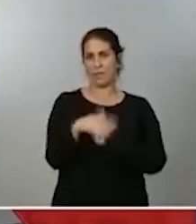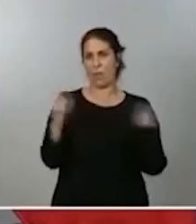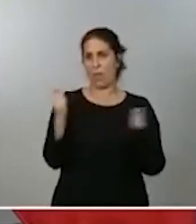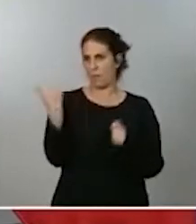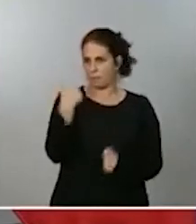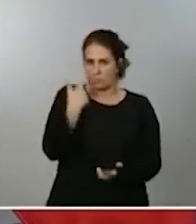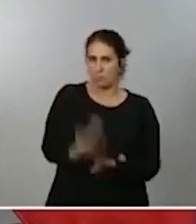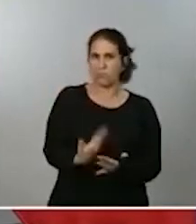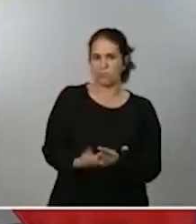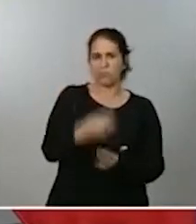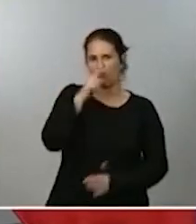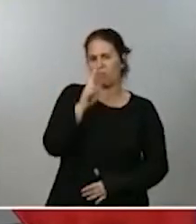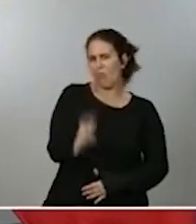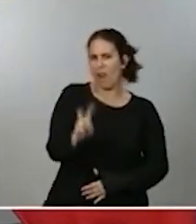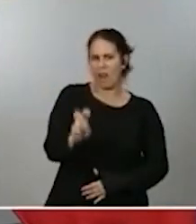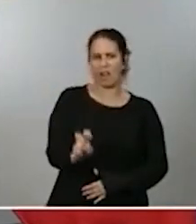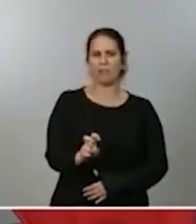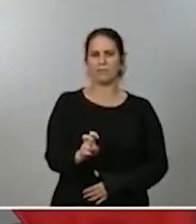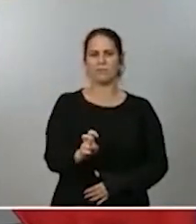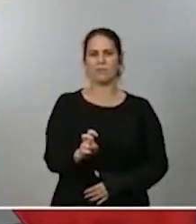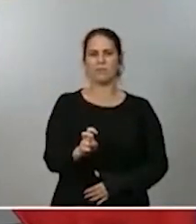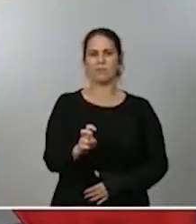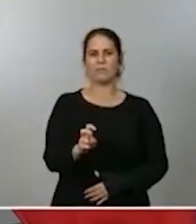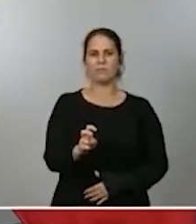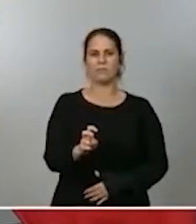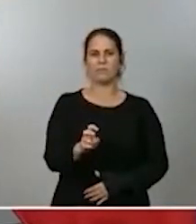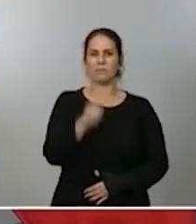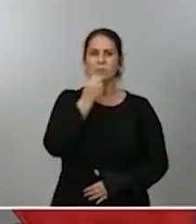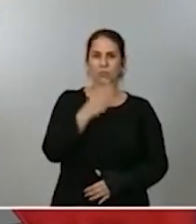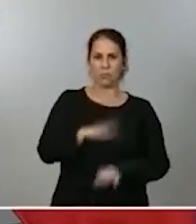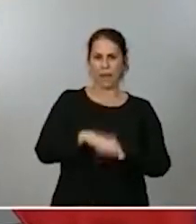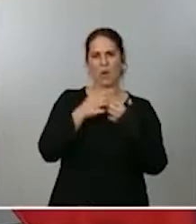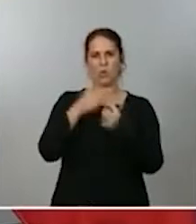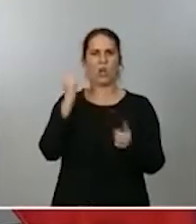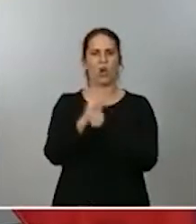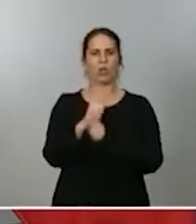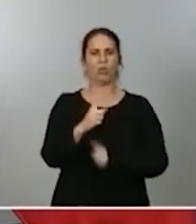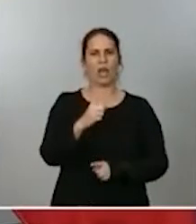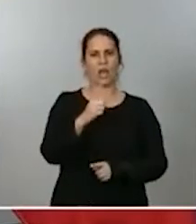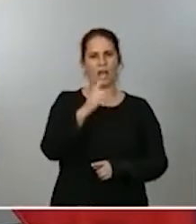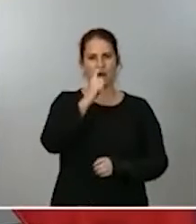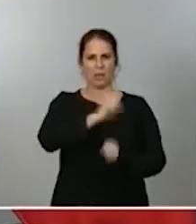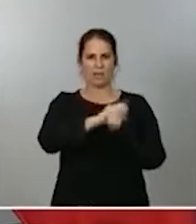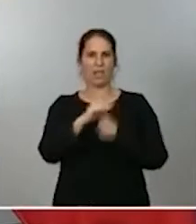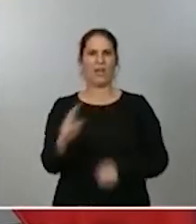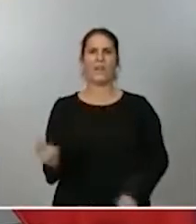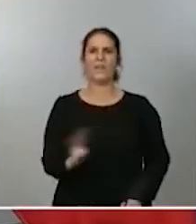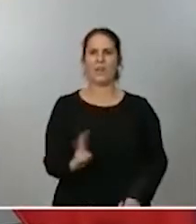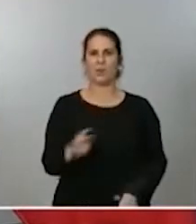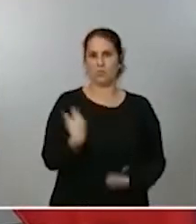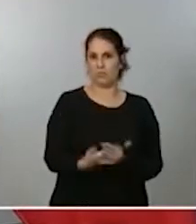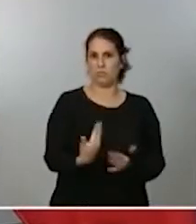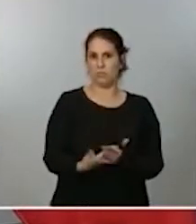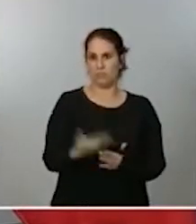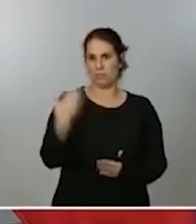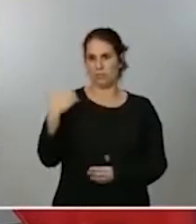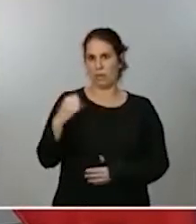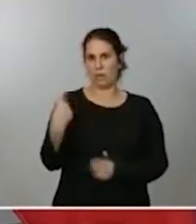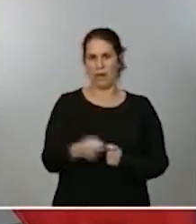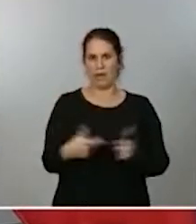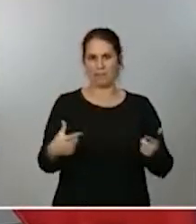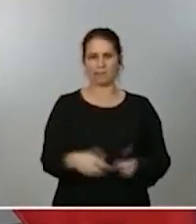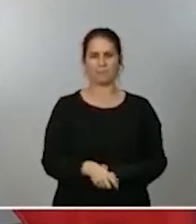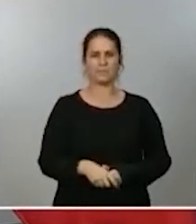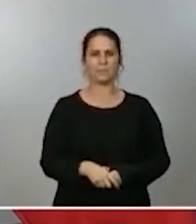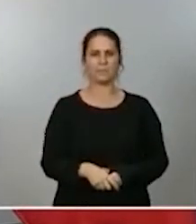un instrumento útil para combatir el virus, como pudimos comprobar, insisto, en la primera oleada. De hecho,